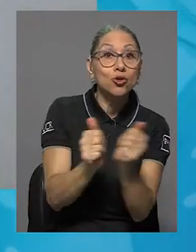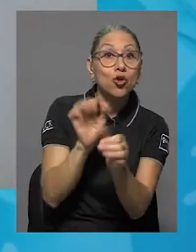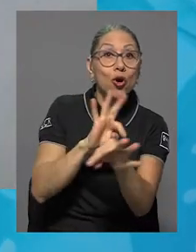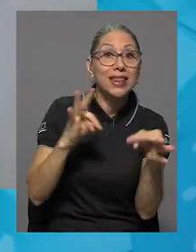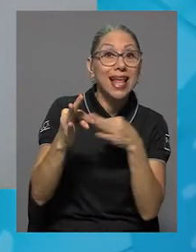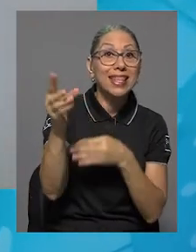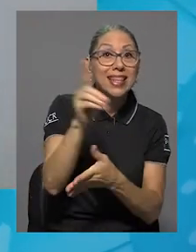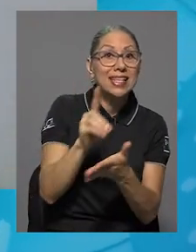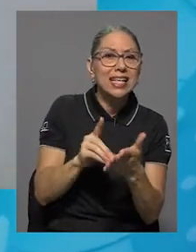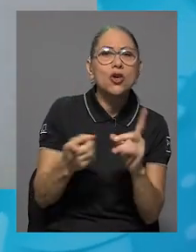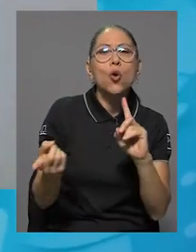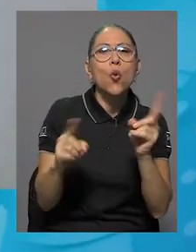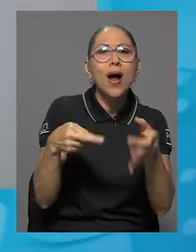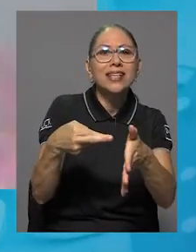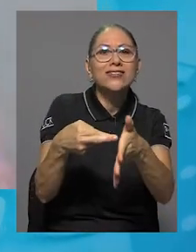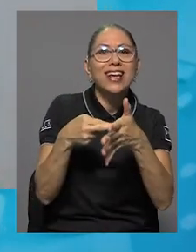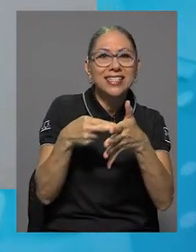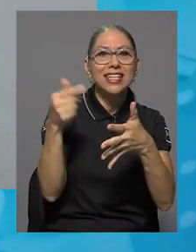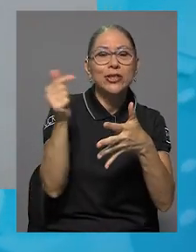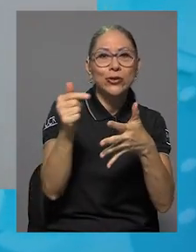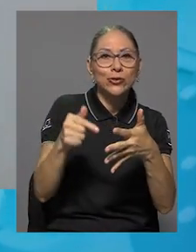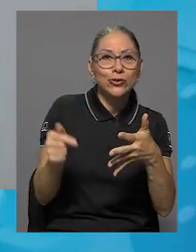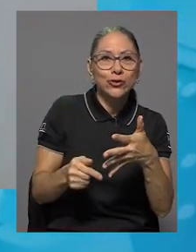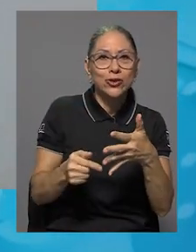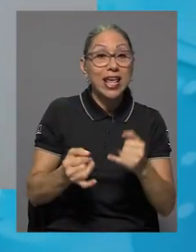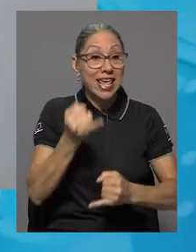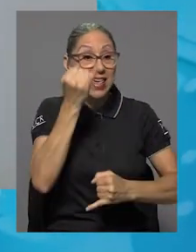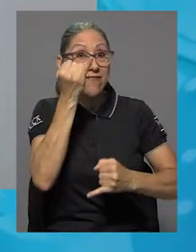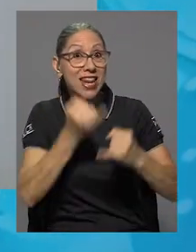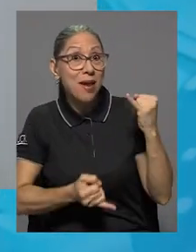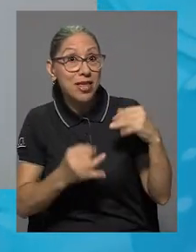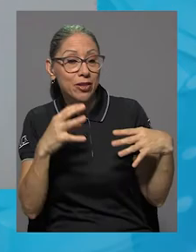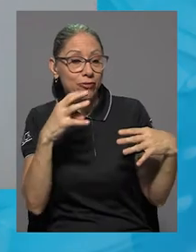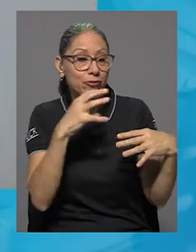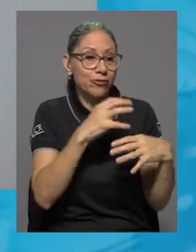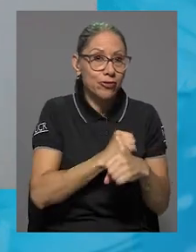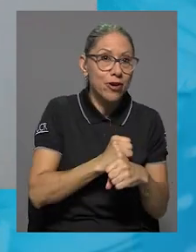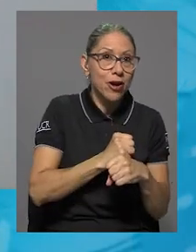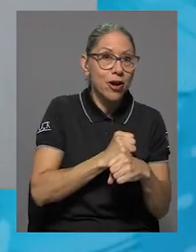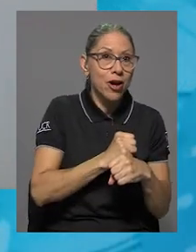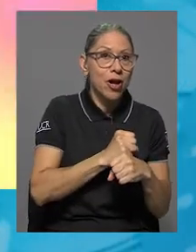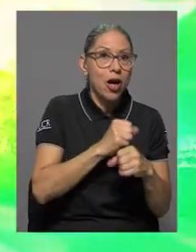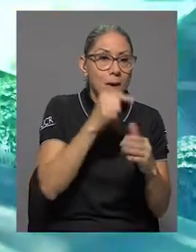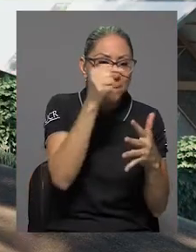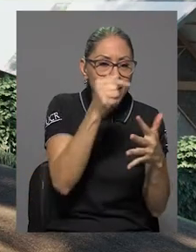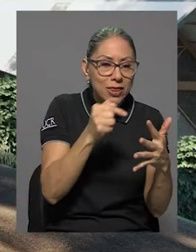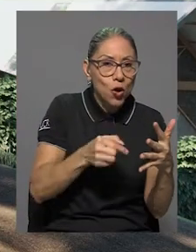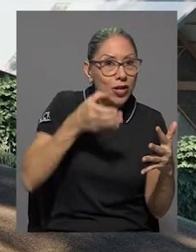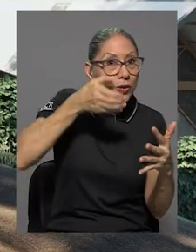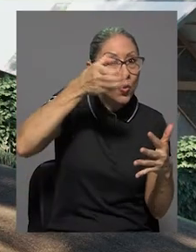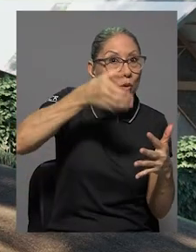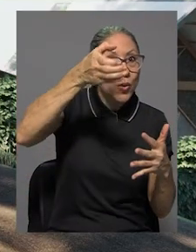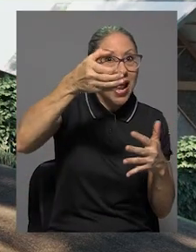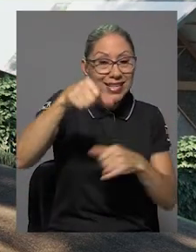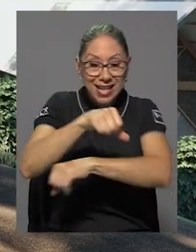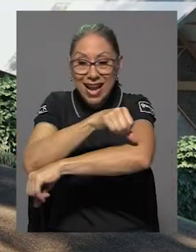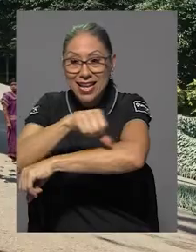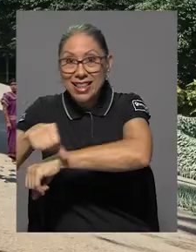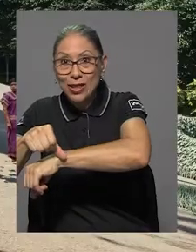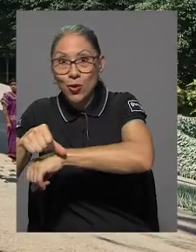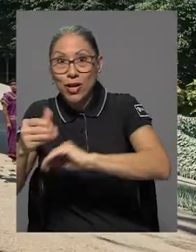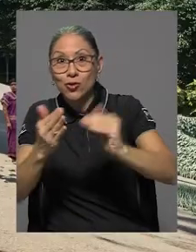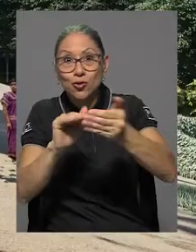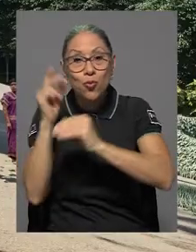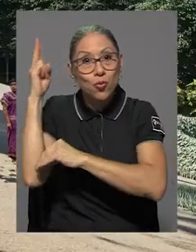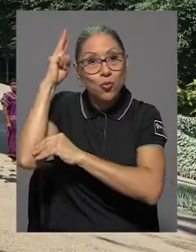taller de diseño y finalmente saqué patrones culturales y arquitectónicos de los 9 para hacer como una matriz